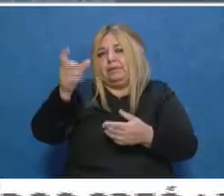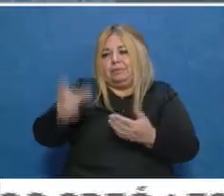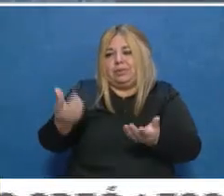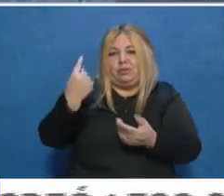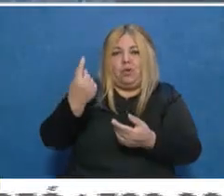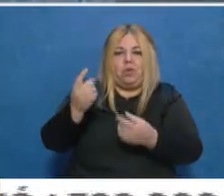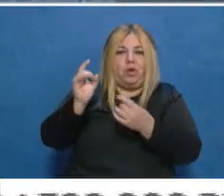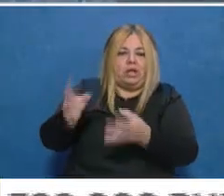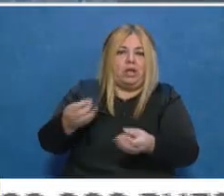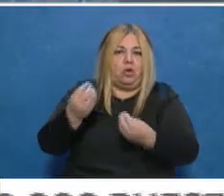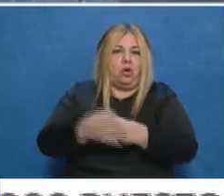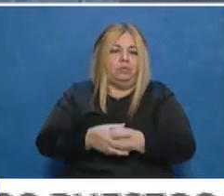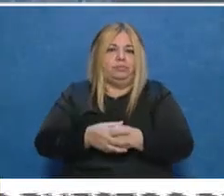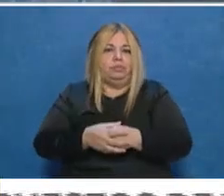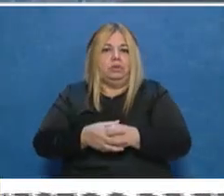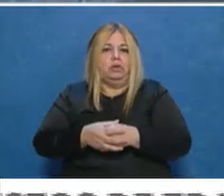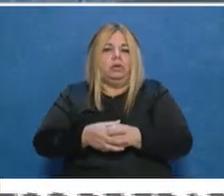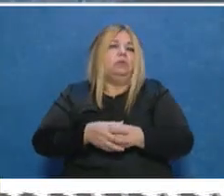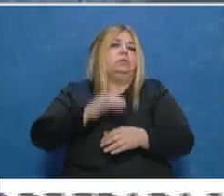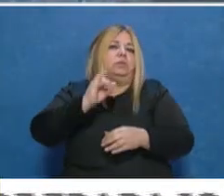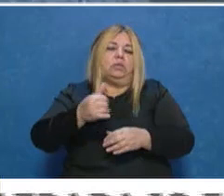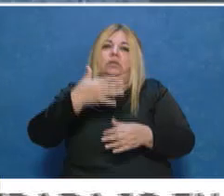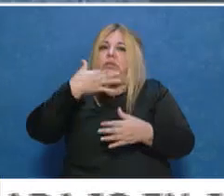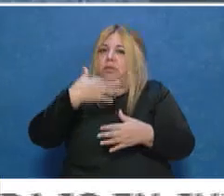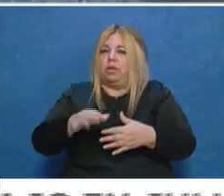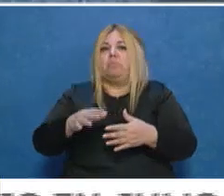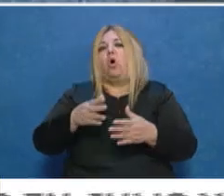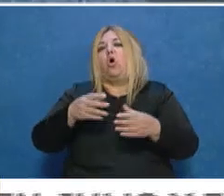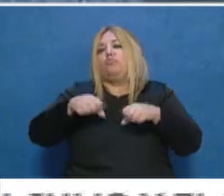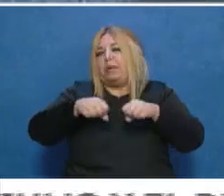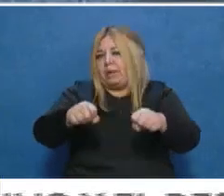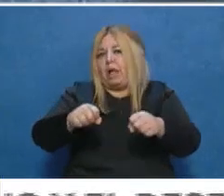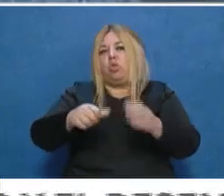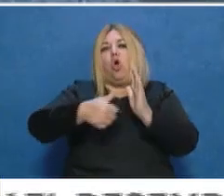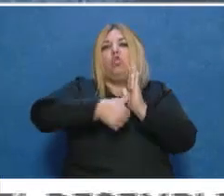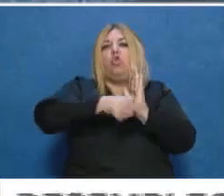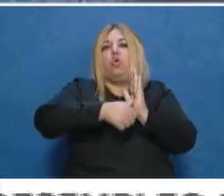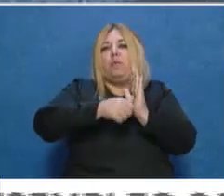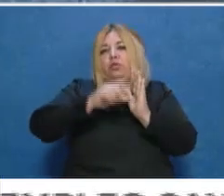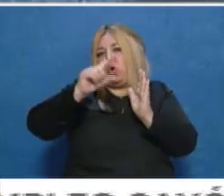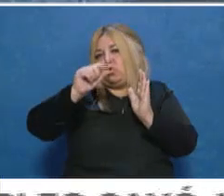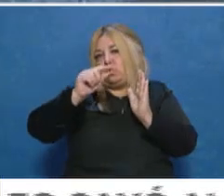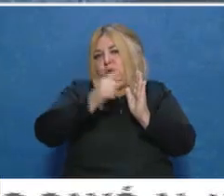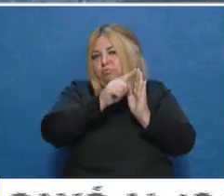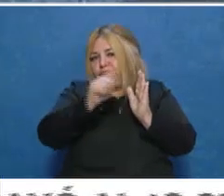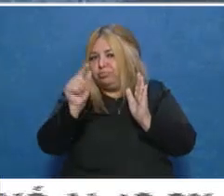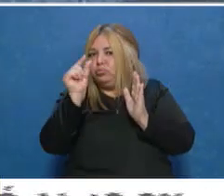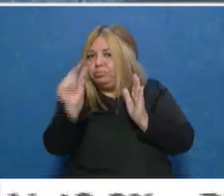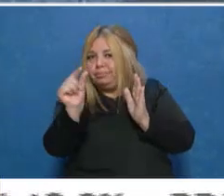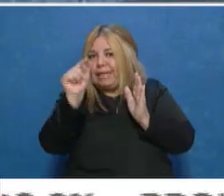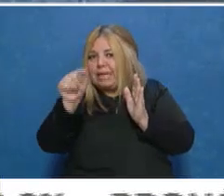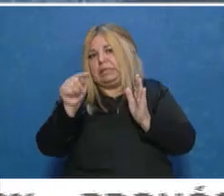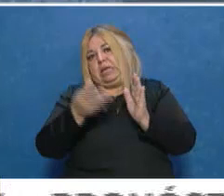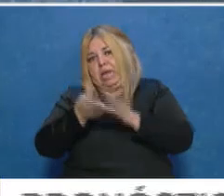abiertos desde el primer día, nunca hubo limitaciones, más allá del ingreso por DNI o al distanciamiento, los supermercados estuvieron abiertos al